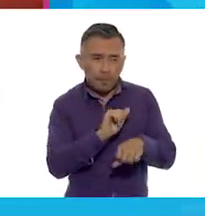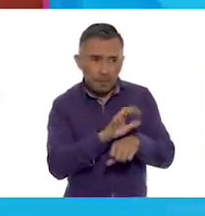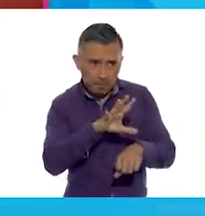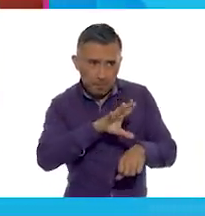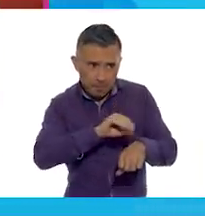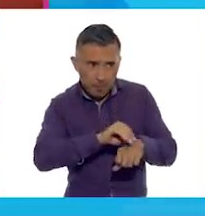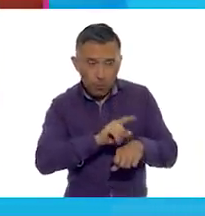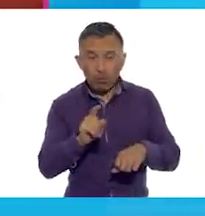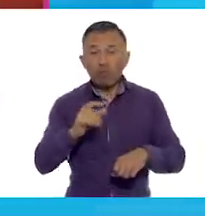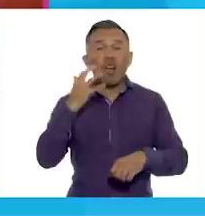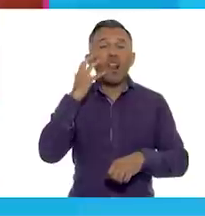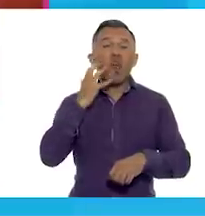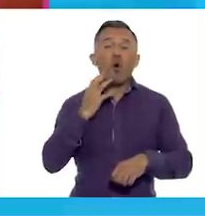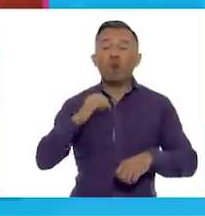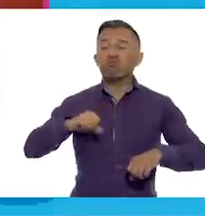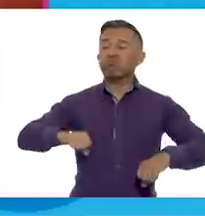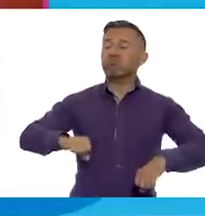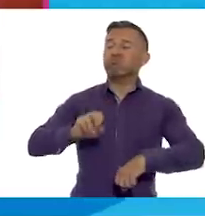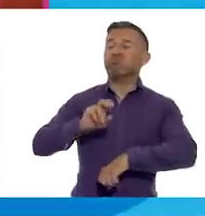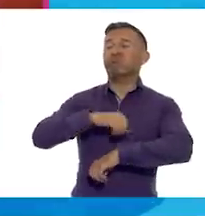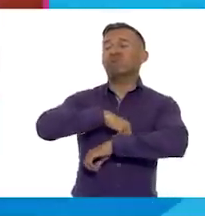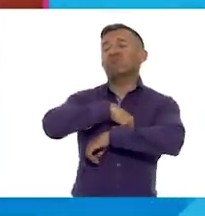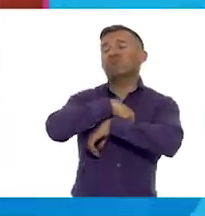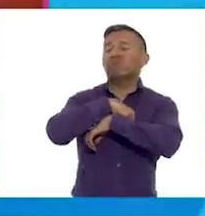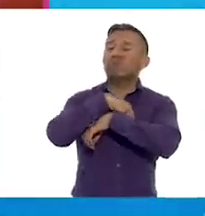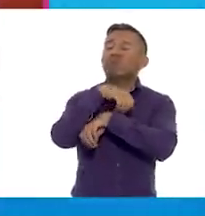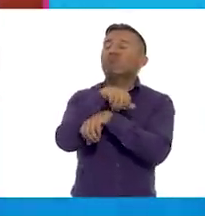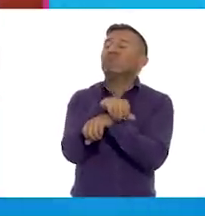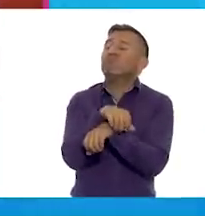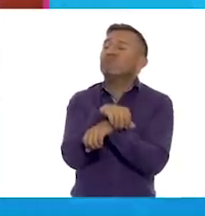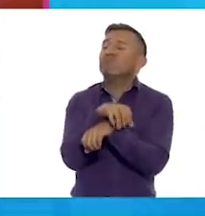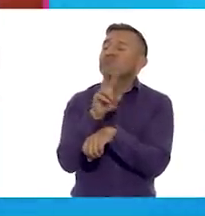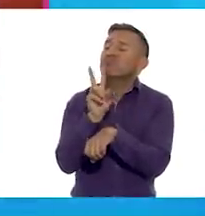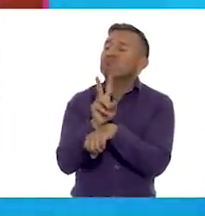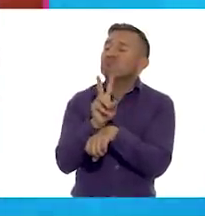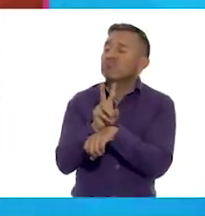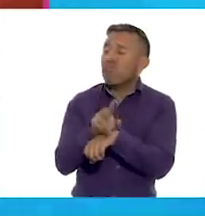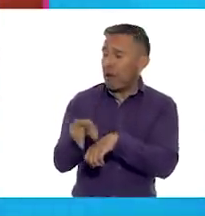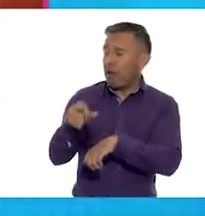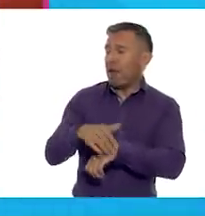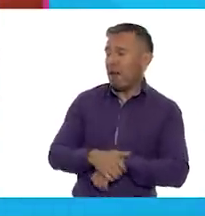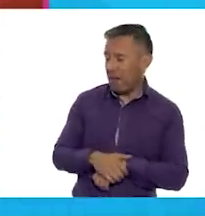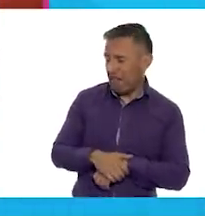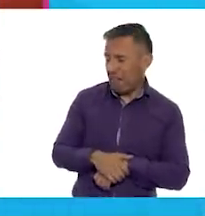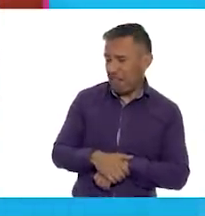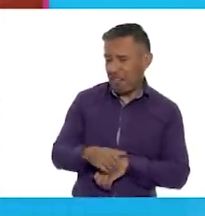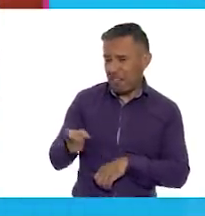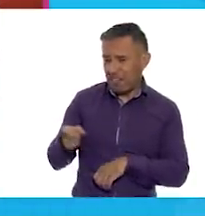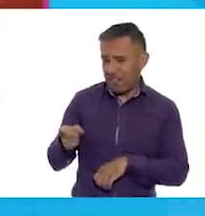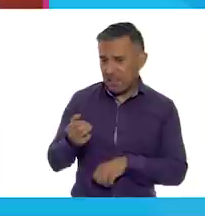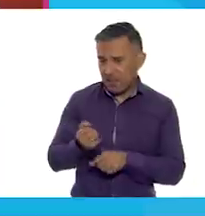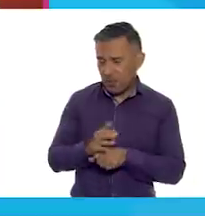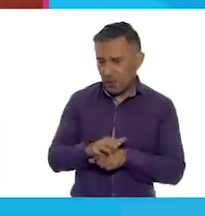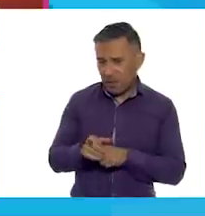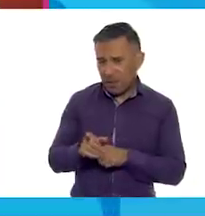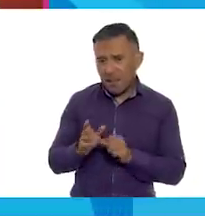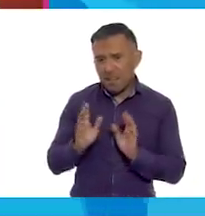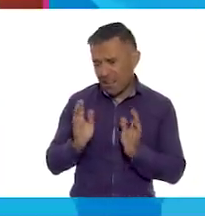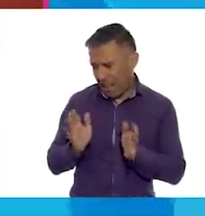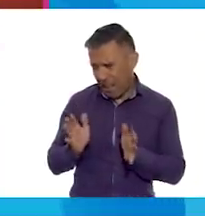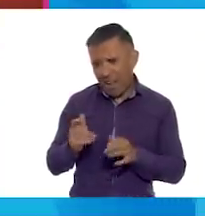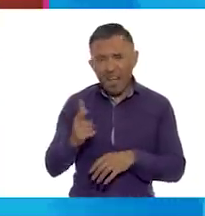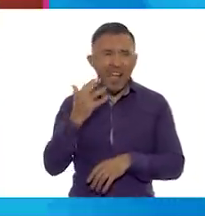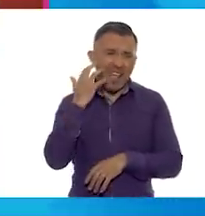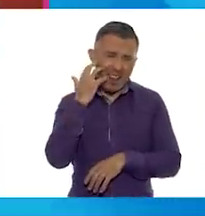león vigilante que le contestó, ¡Oh, mañana será imposible! ¡Ya han pedido permiso unos